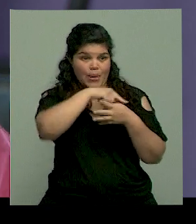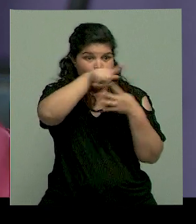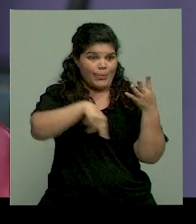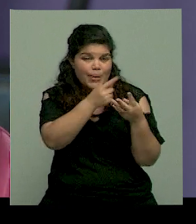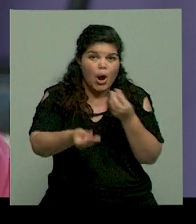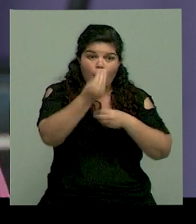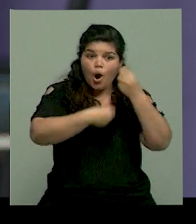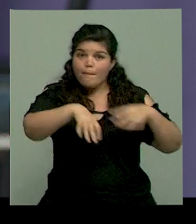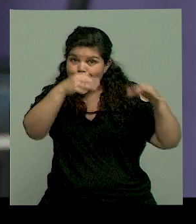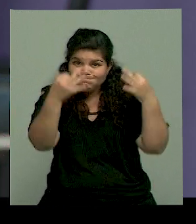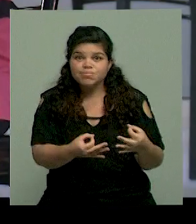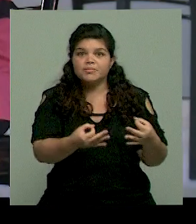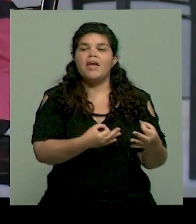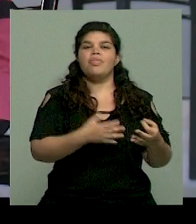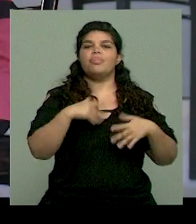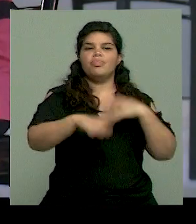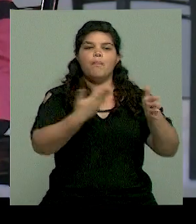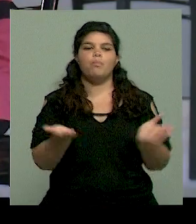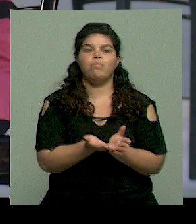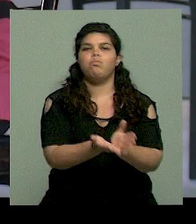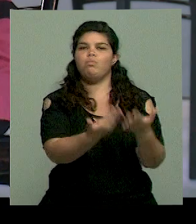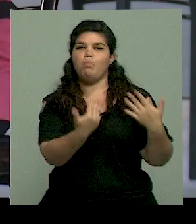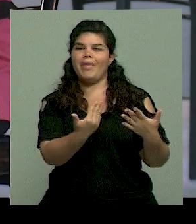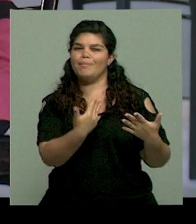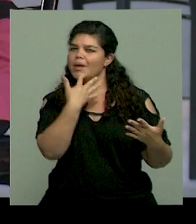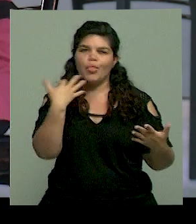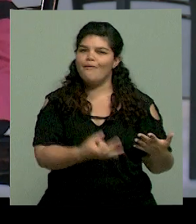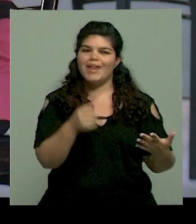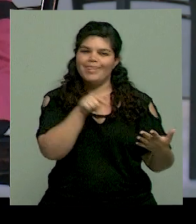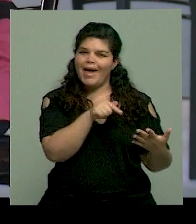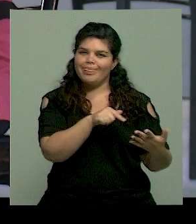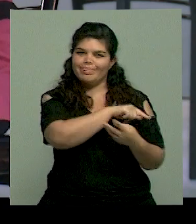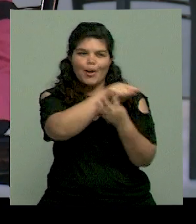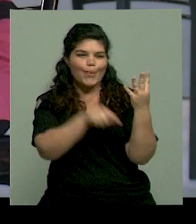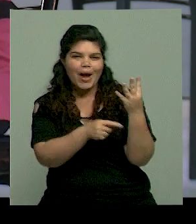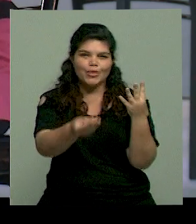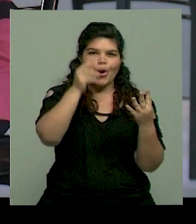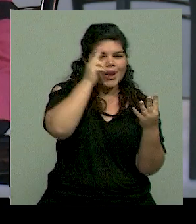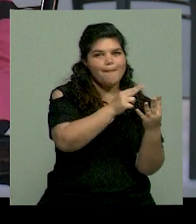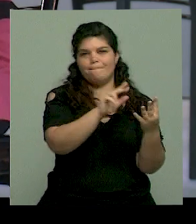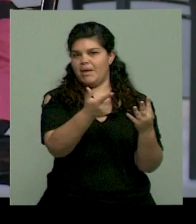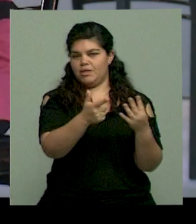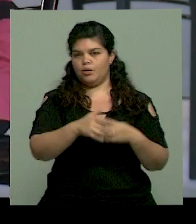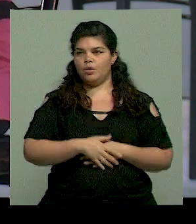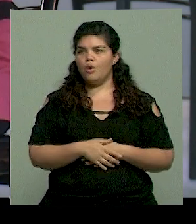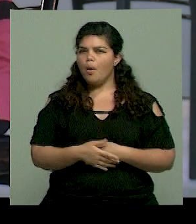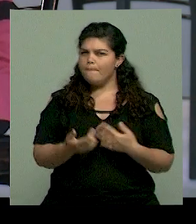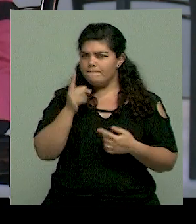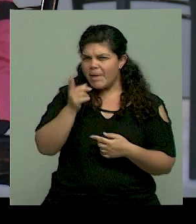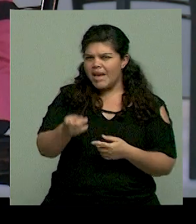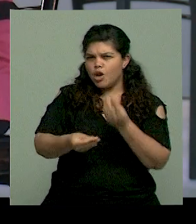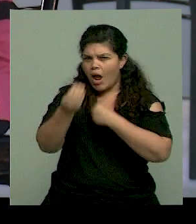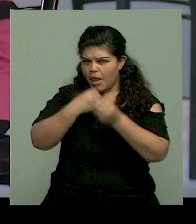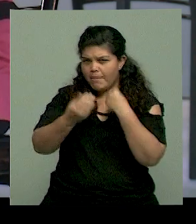eso no pasa. Claro. ¿Y se corre el riesgo de caer en esta problemática de la conducta alimentaria? Absolutamente, porque tiene